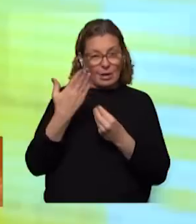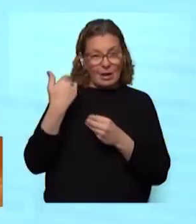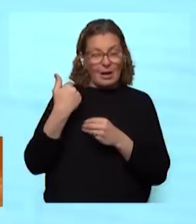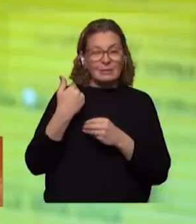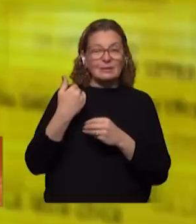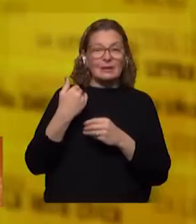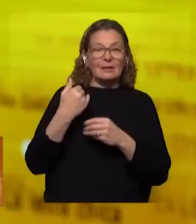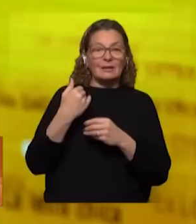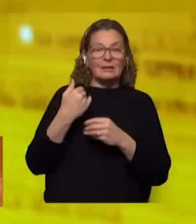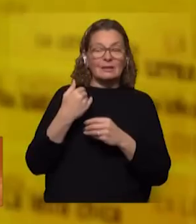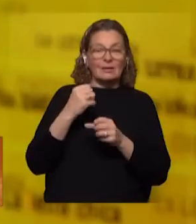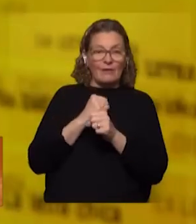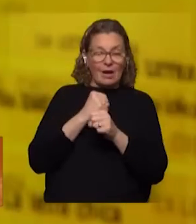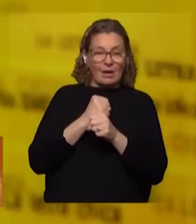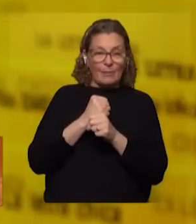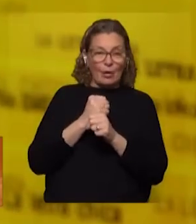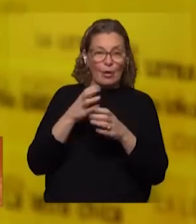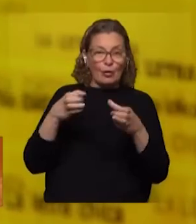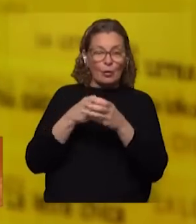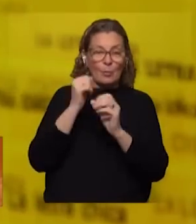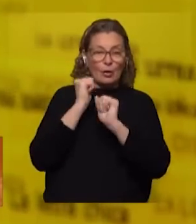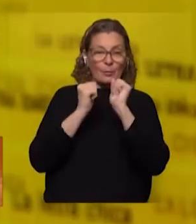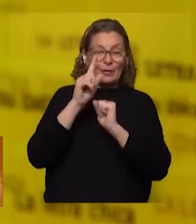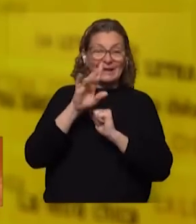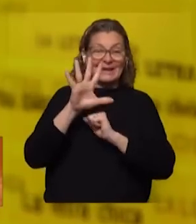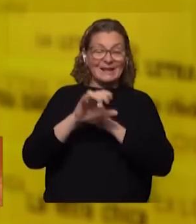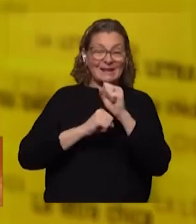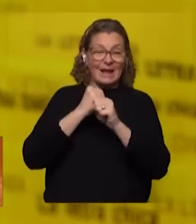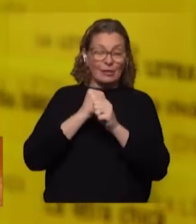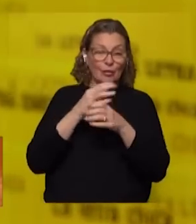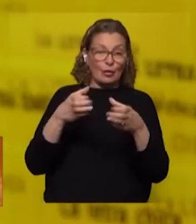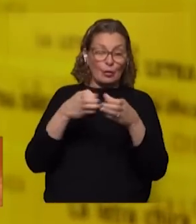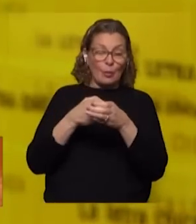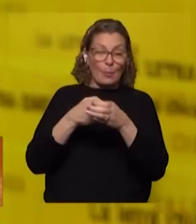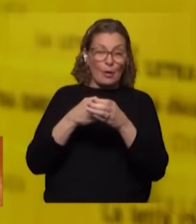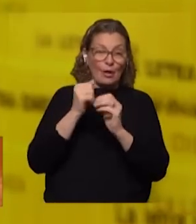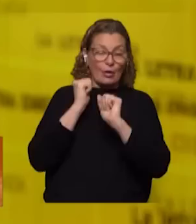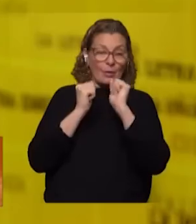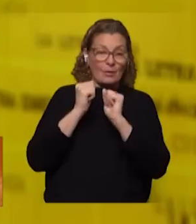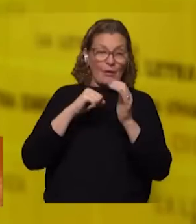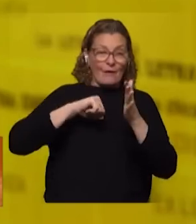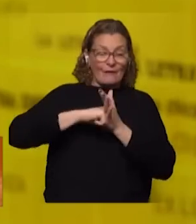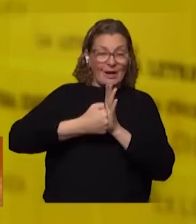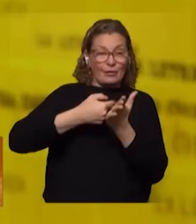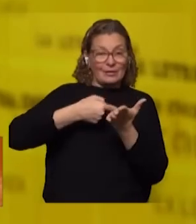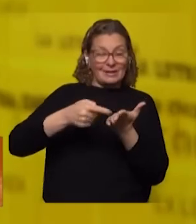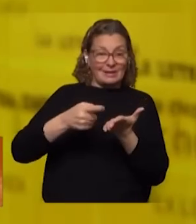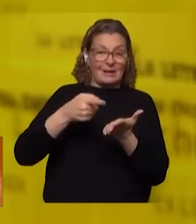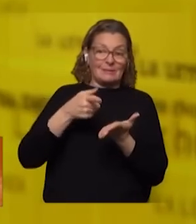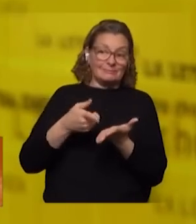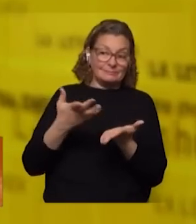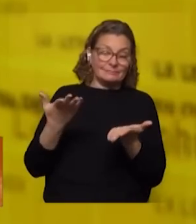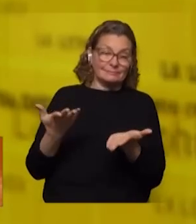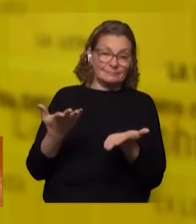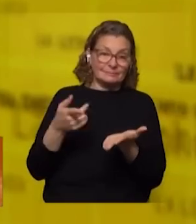-dirigido en el equipo económico de los 15 años del Frente Amplio y sobre todo el Banco Central que es el que más tiene que ver con esta materia